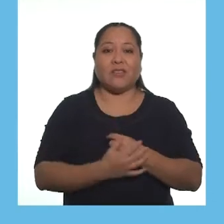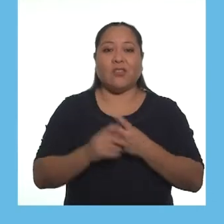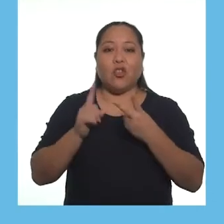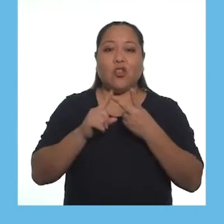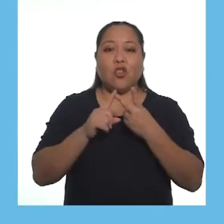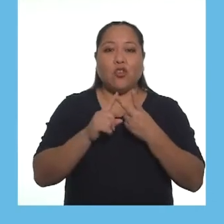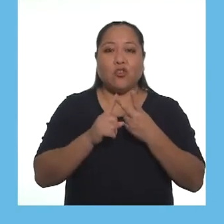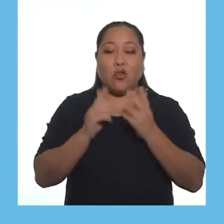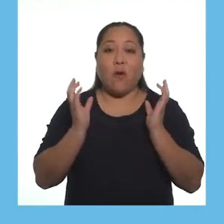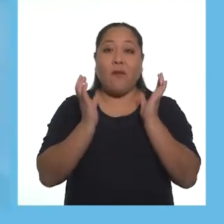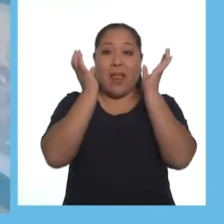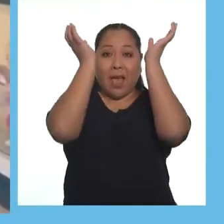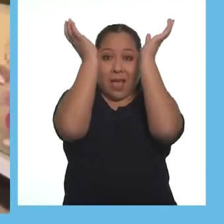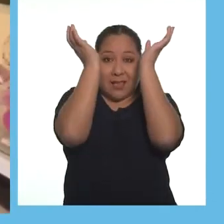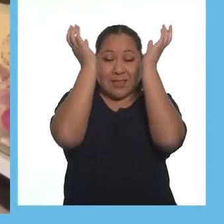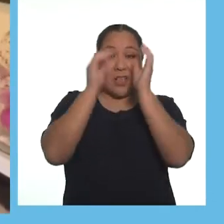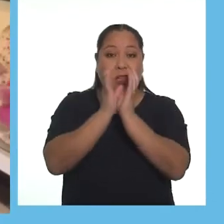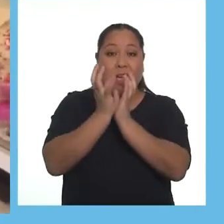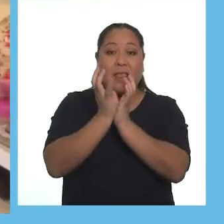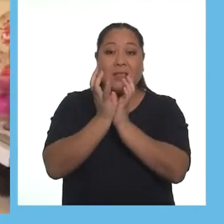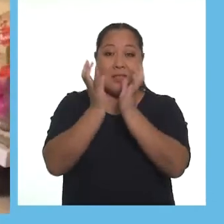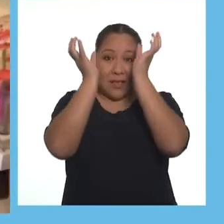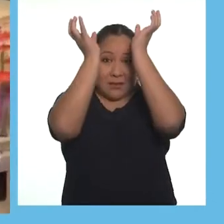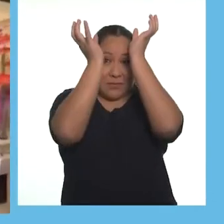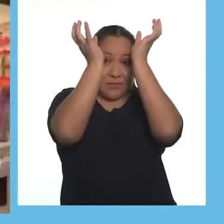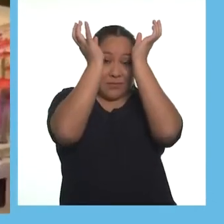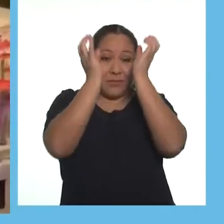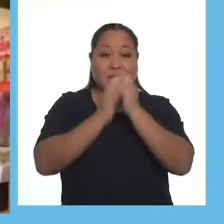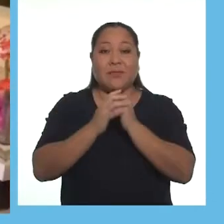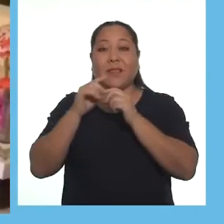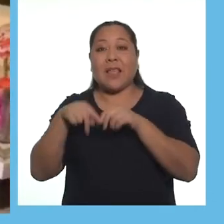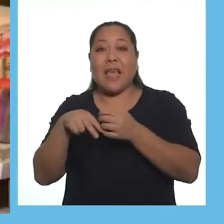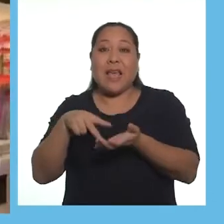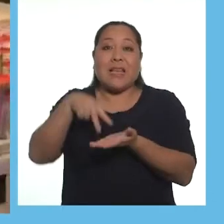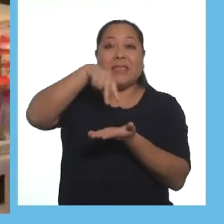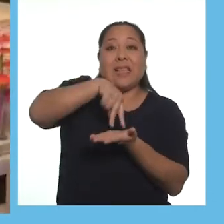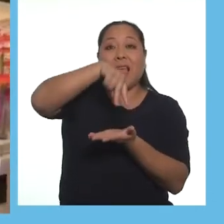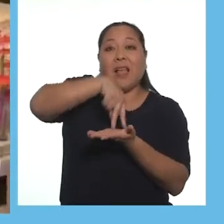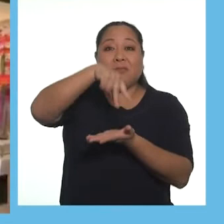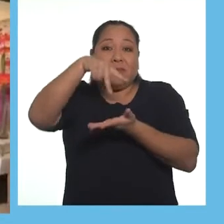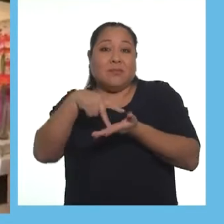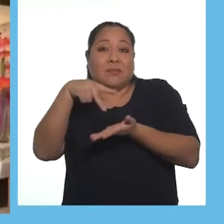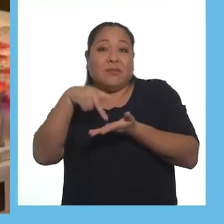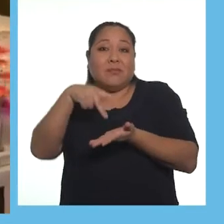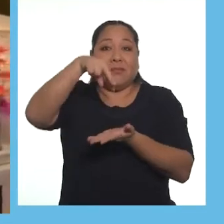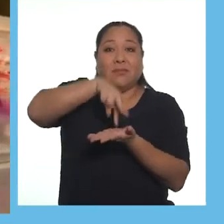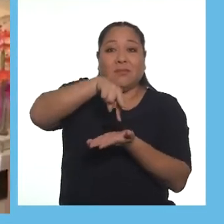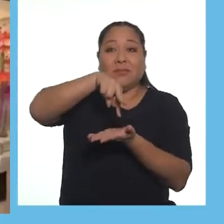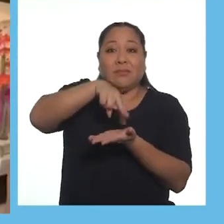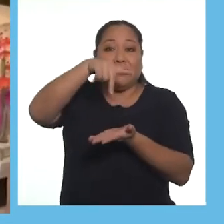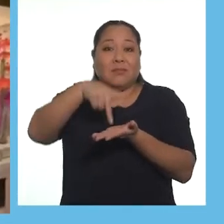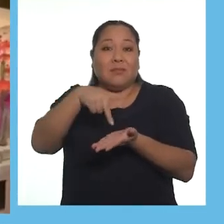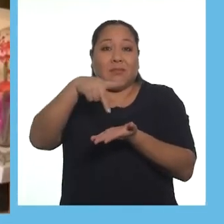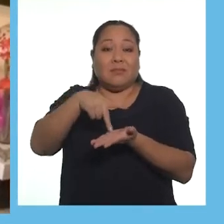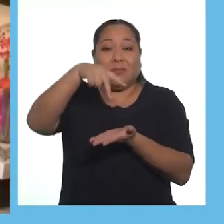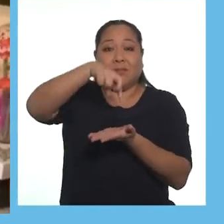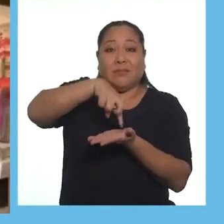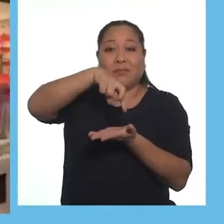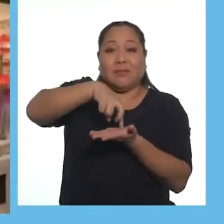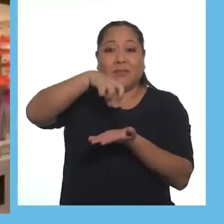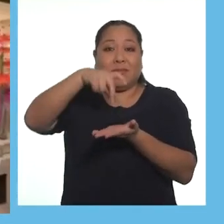Paso 2. Suban los brazos con la canastilla y den pequeños saltos levantando